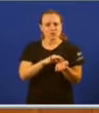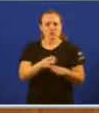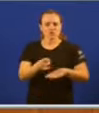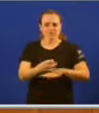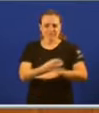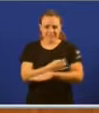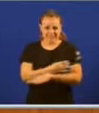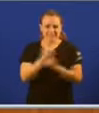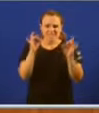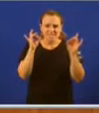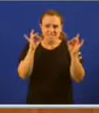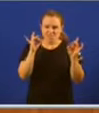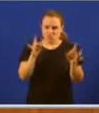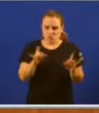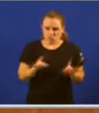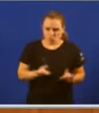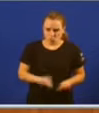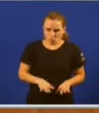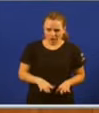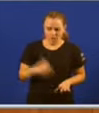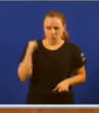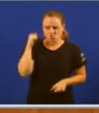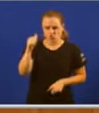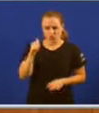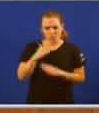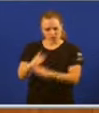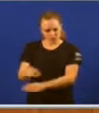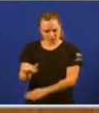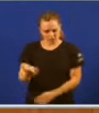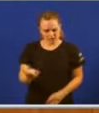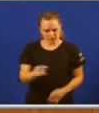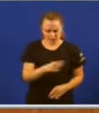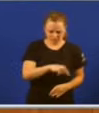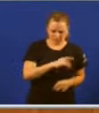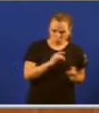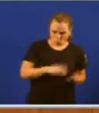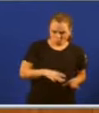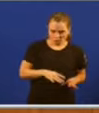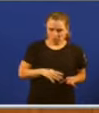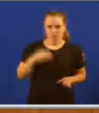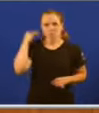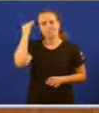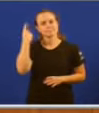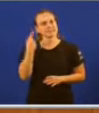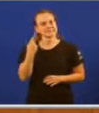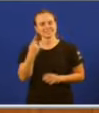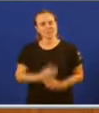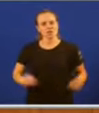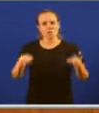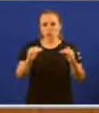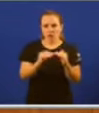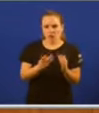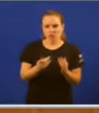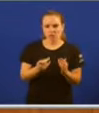que os que levan disfrutando durante décadas outros territorios? Vostedes creen que esa é o camiño para conseguir a igualdade cando